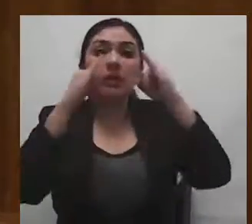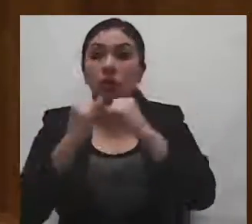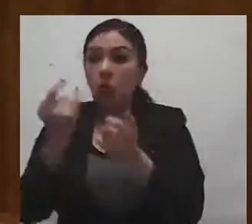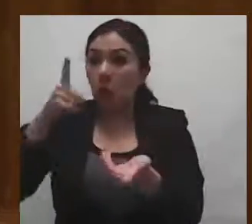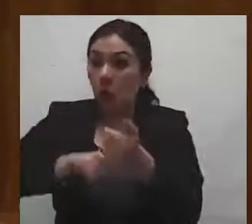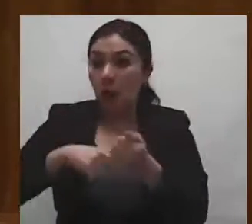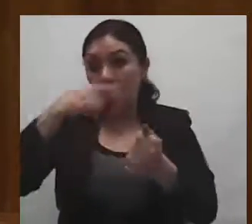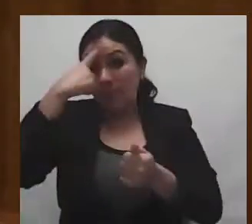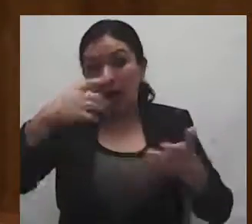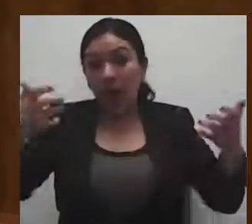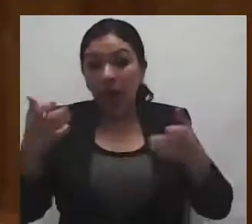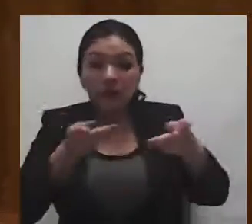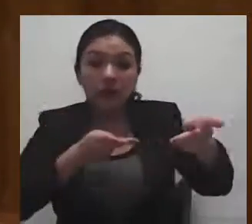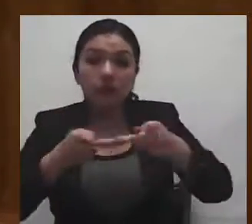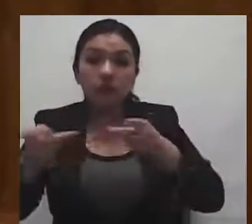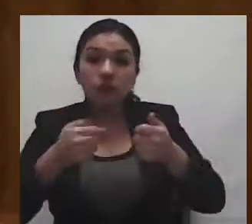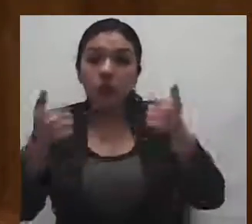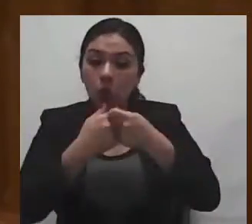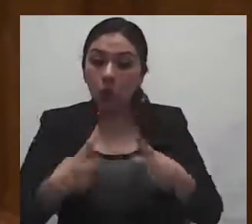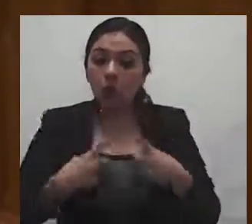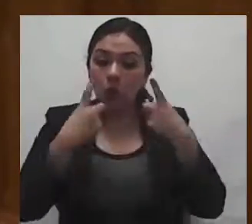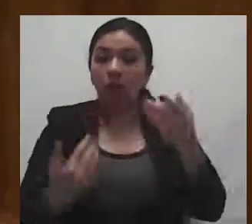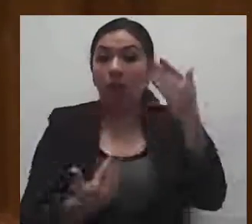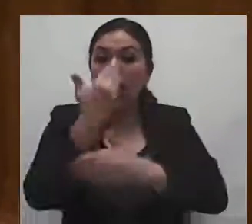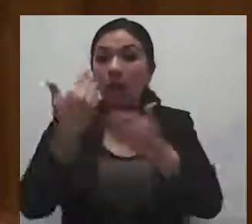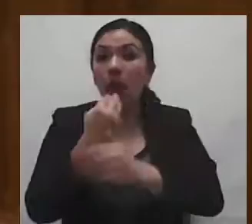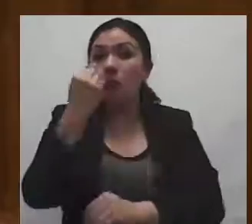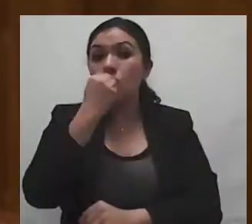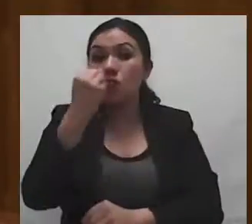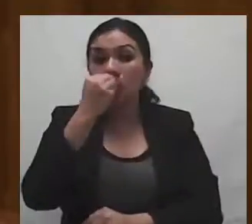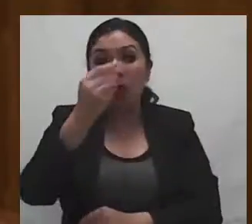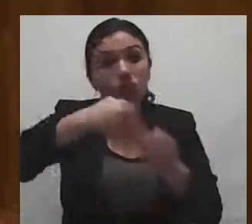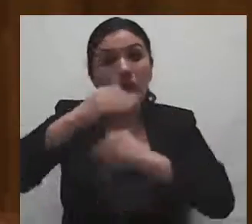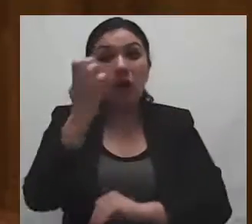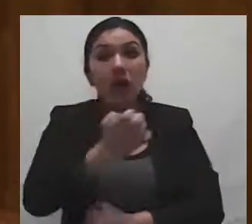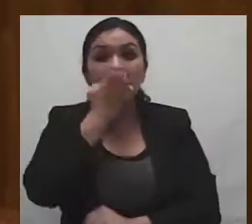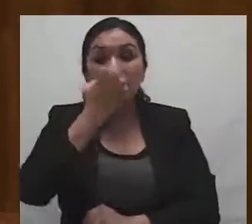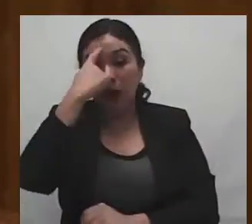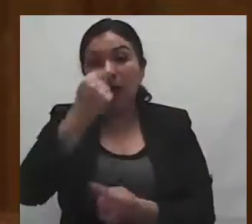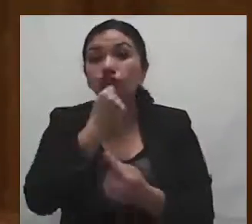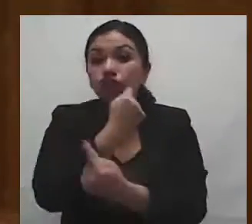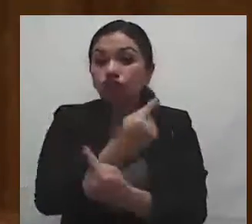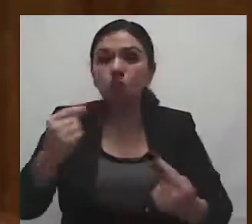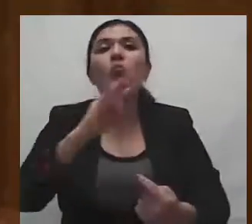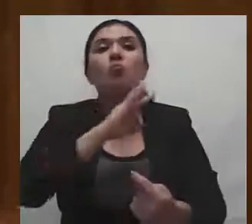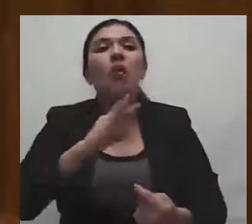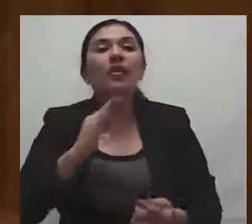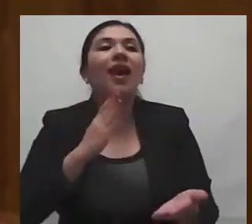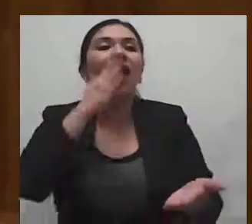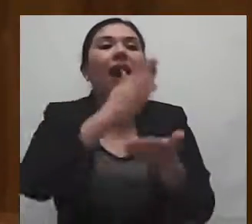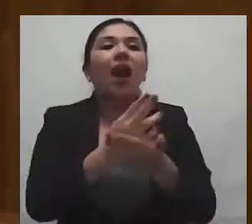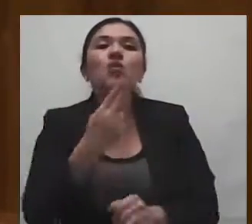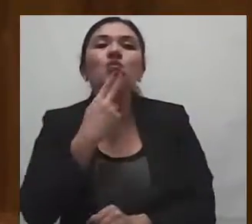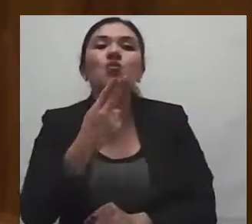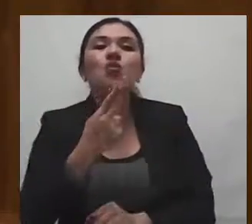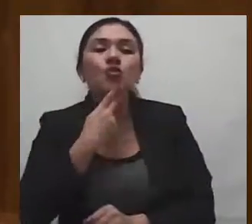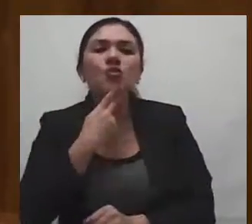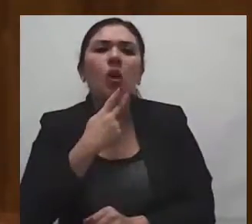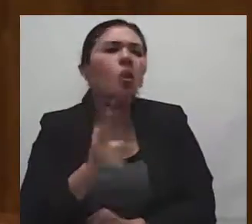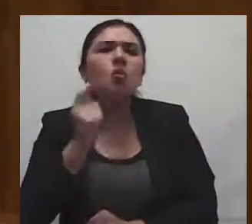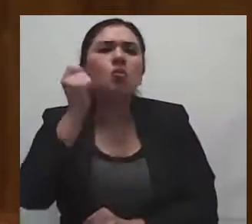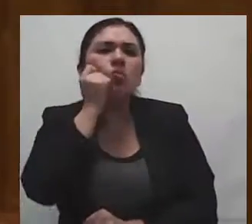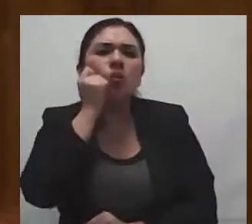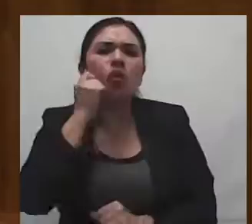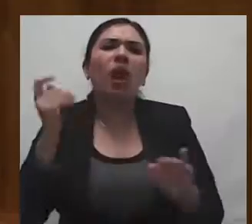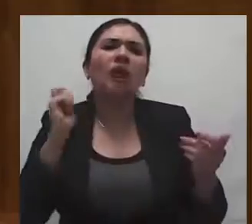operación de la entrega de desayunos escolares, para que los menores puedan acceder a ellos incluso en modalidad de